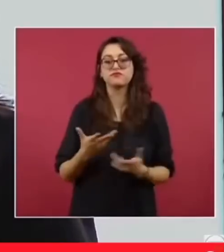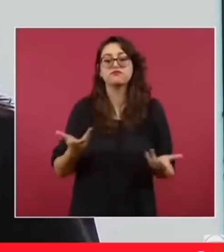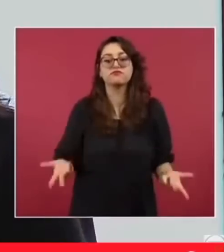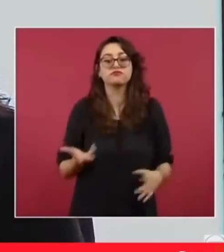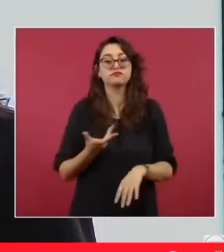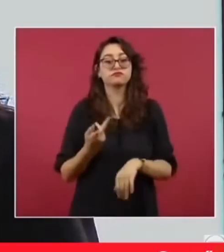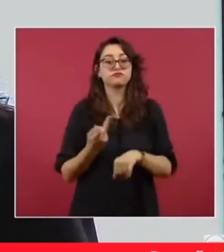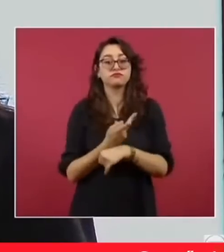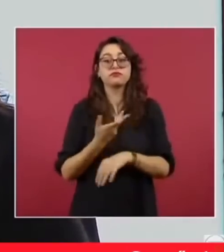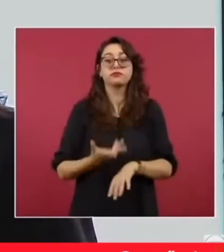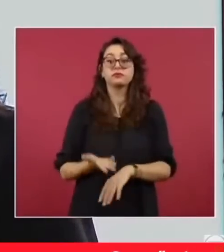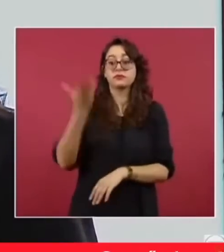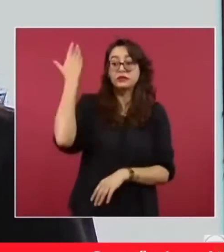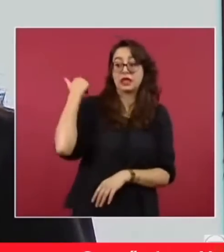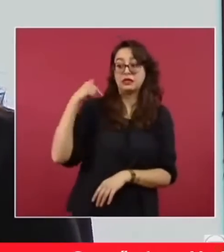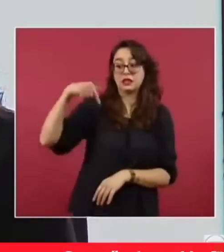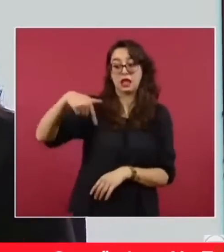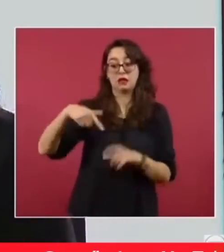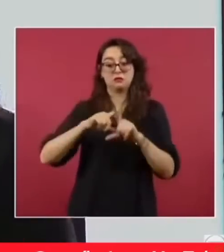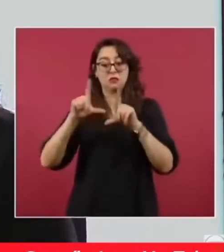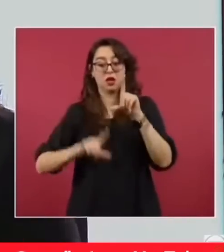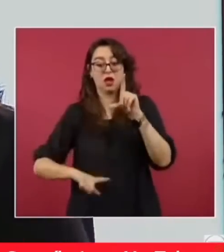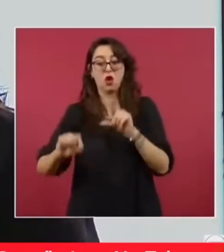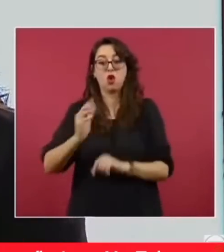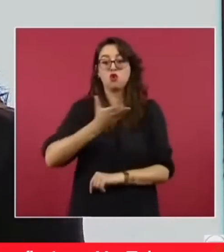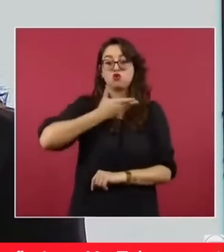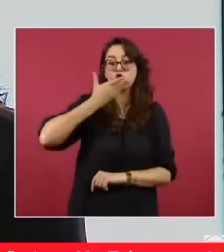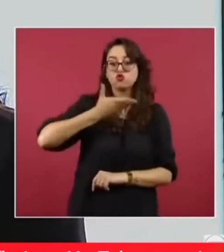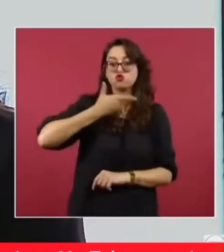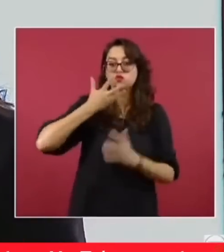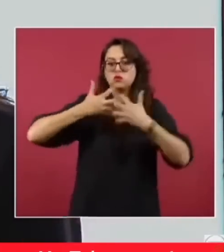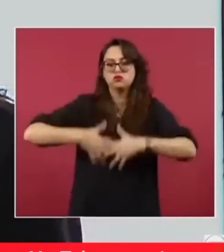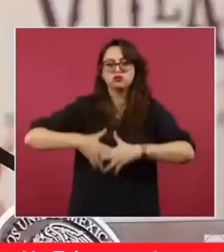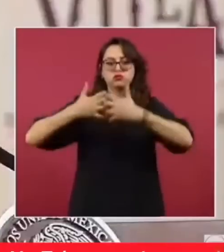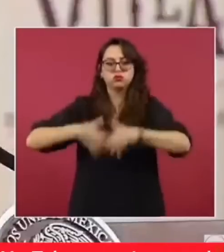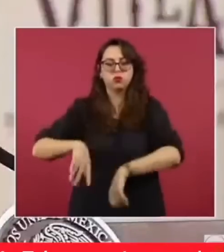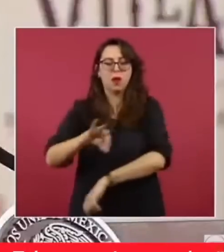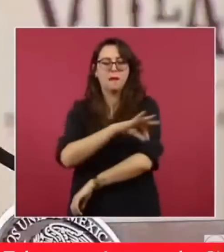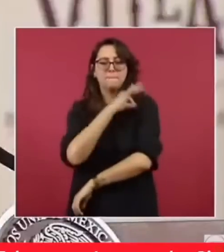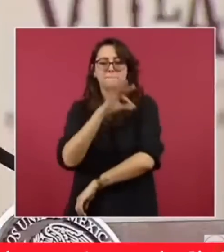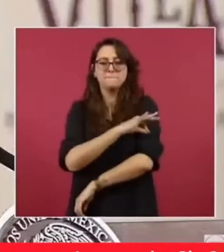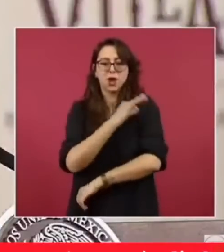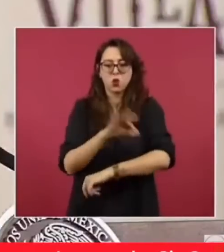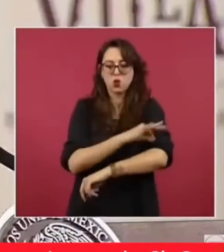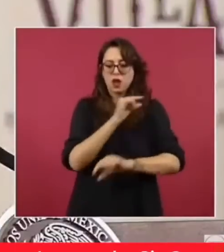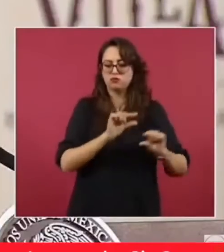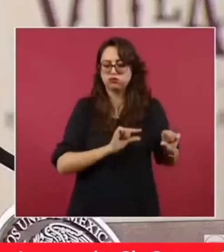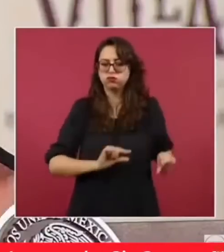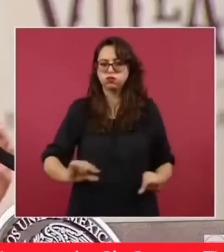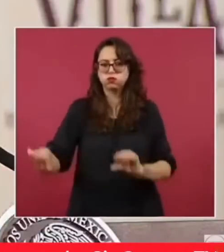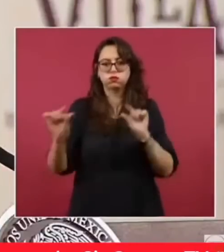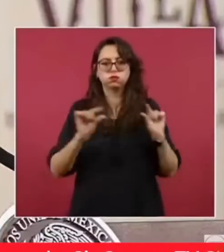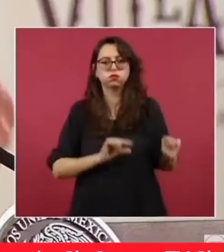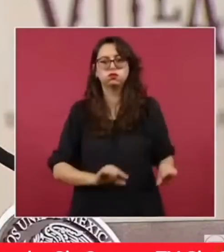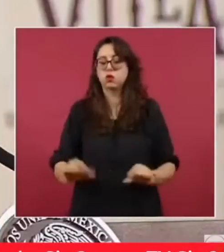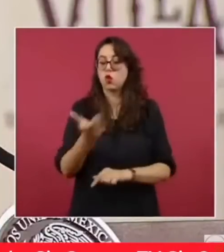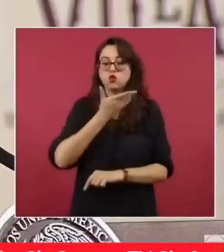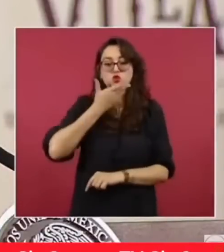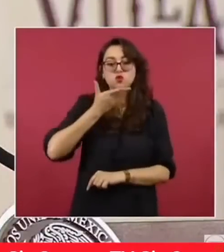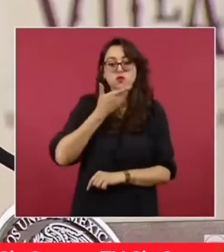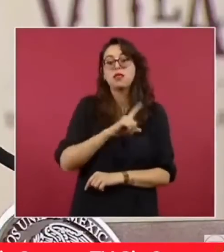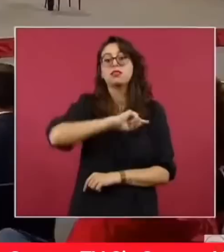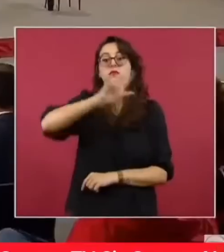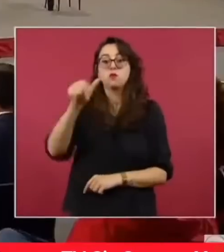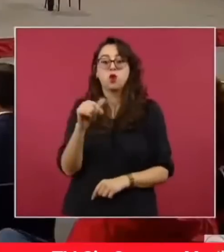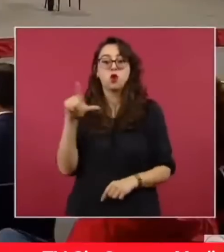y producción de vacunas en el país, en el periodo neoliberal, en dos años y medio, patria representa una